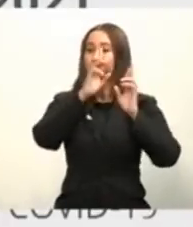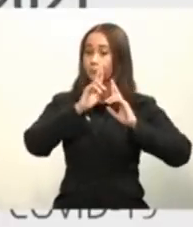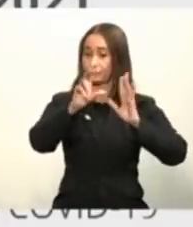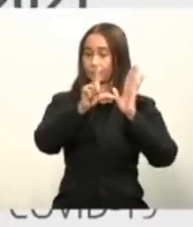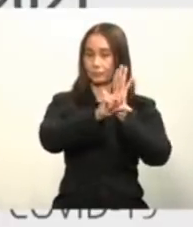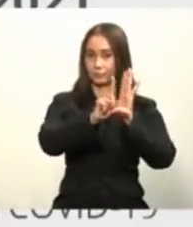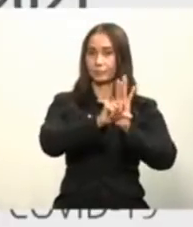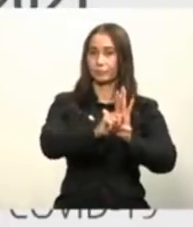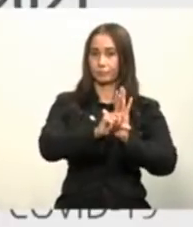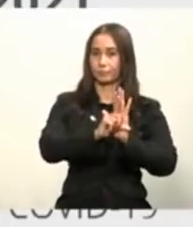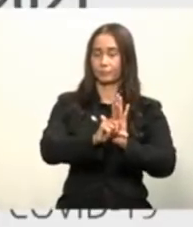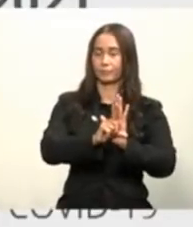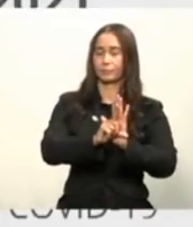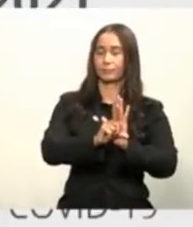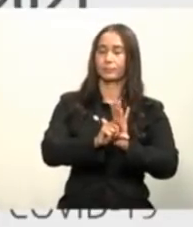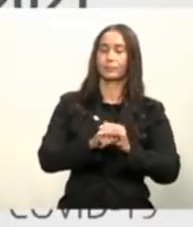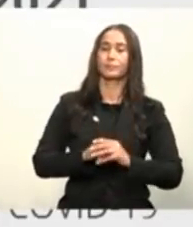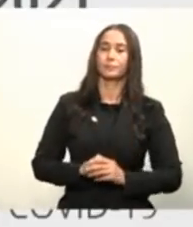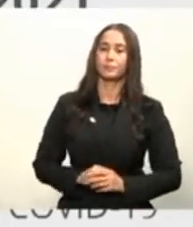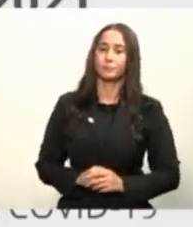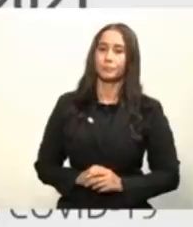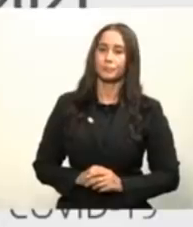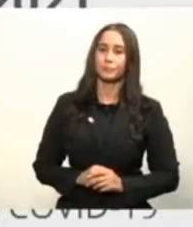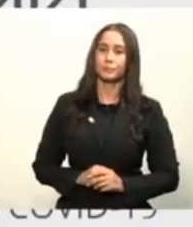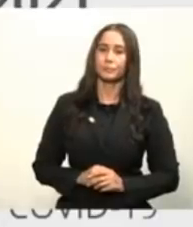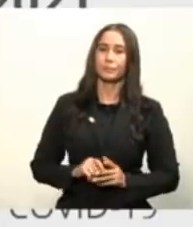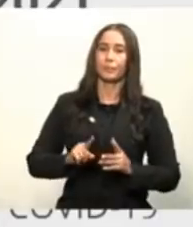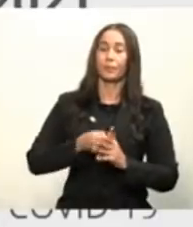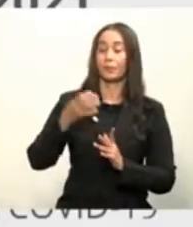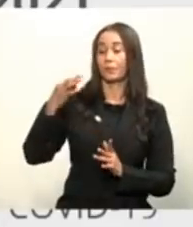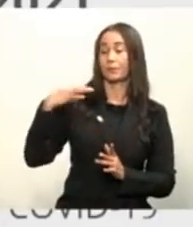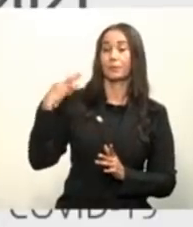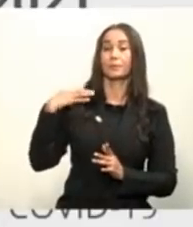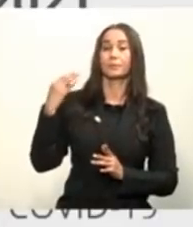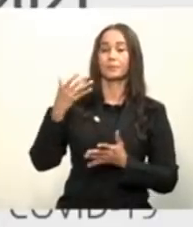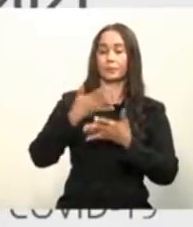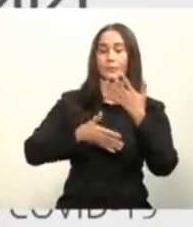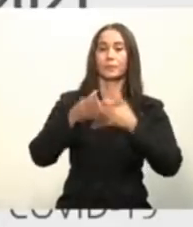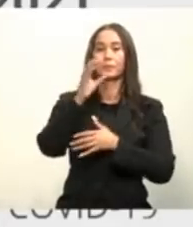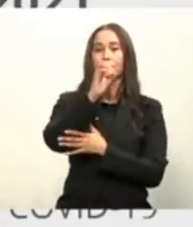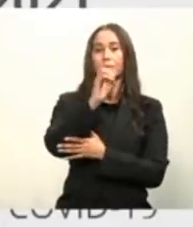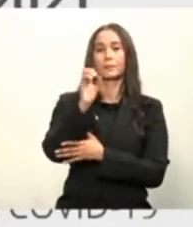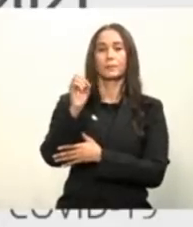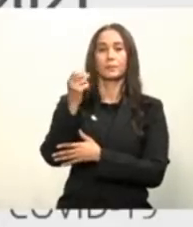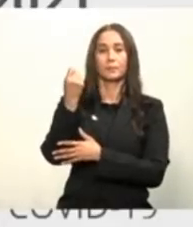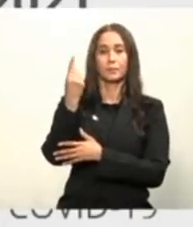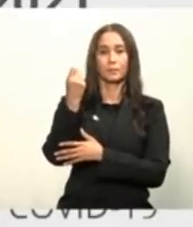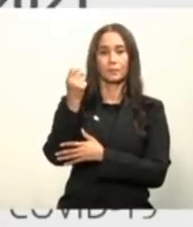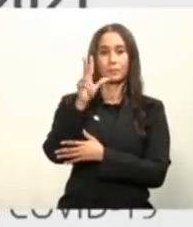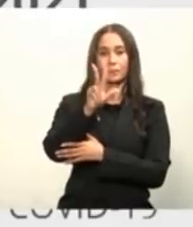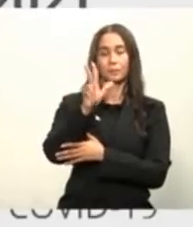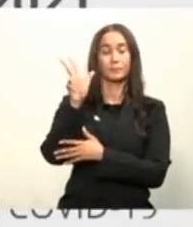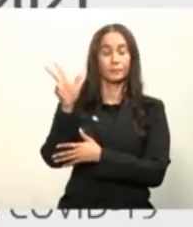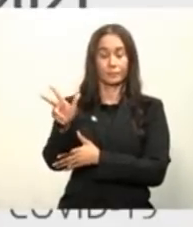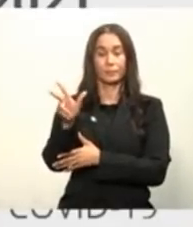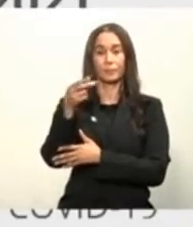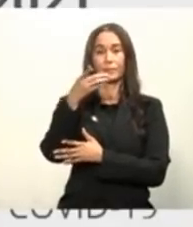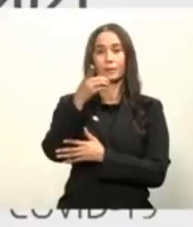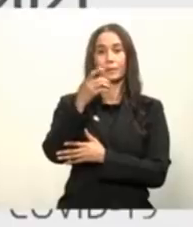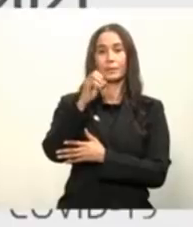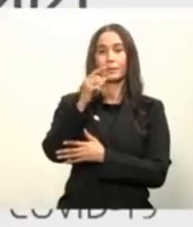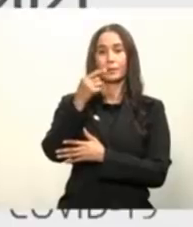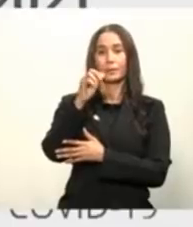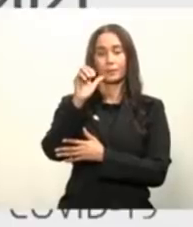ley. La emisión también en febrero de la circular número 0001133 de la DGA,